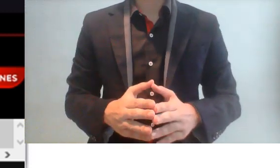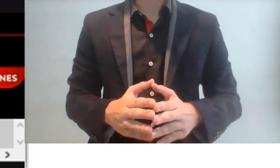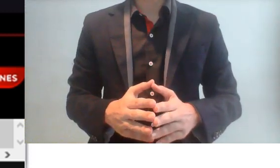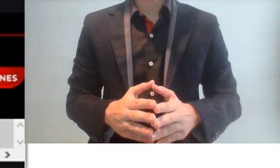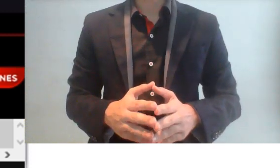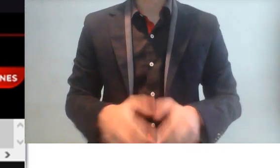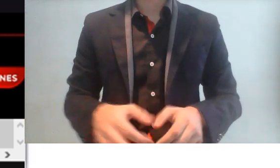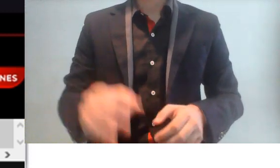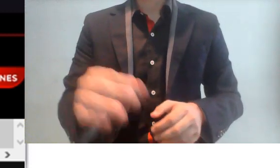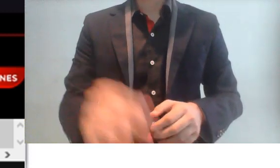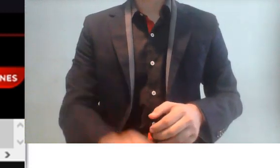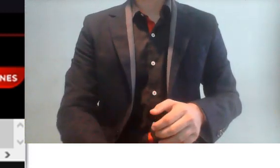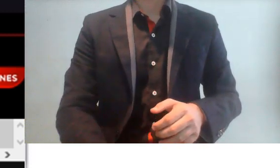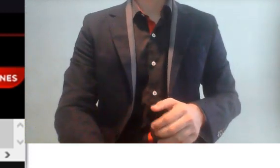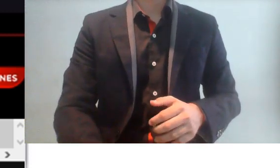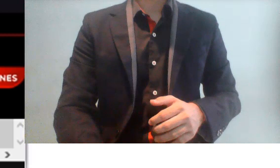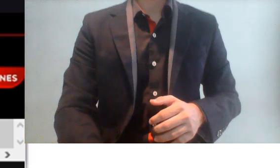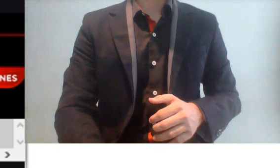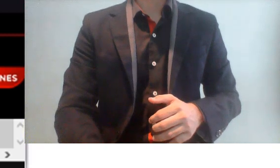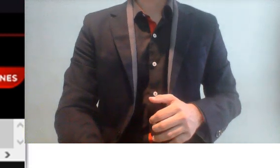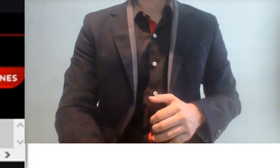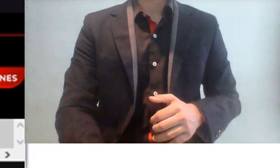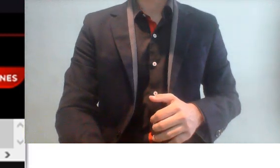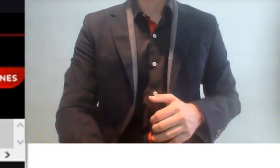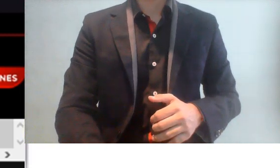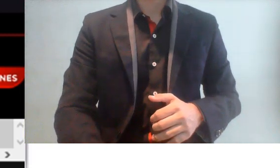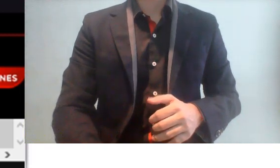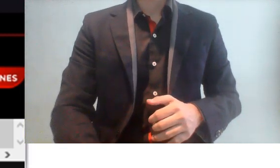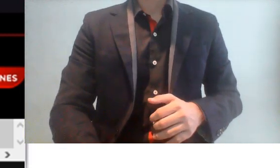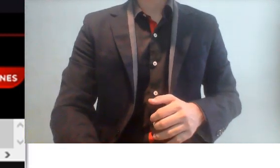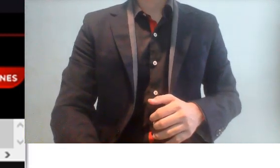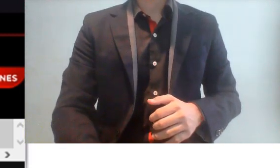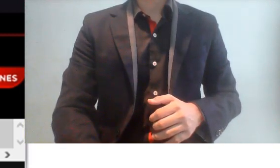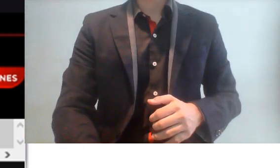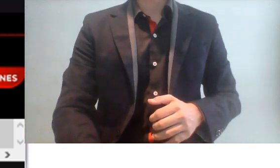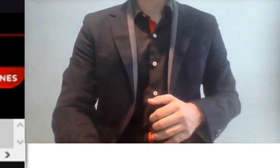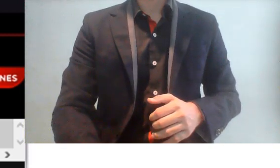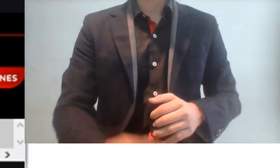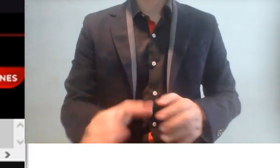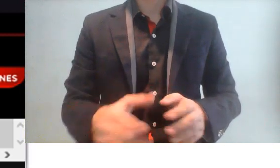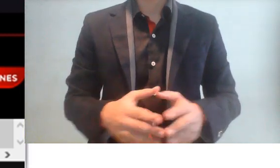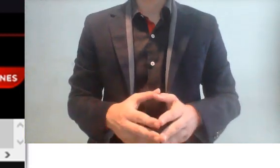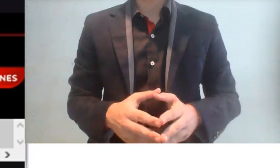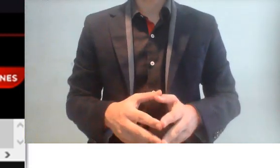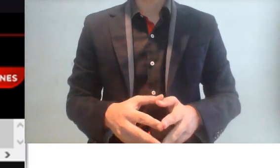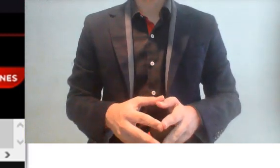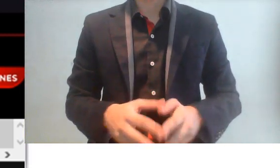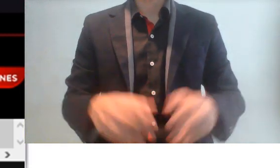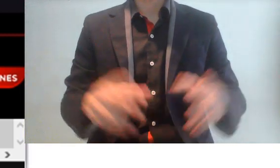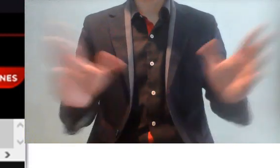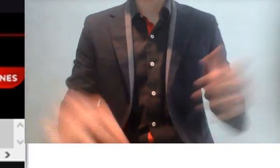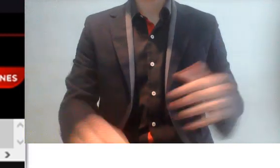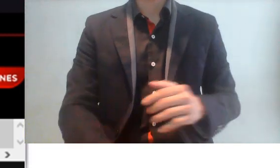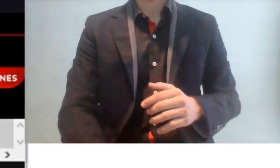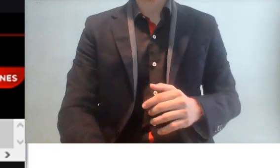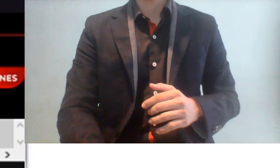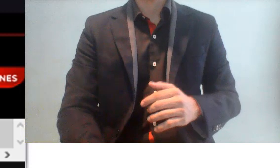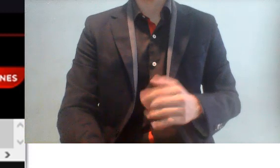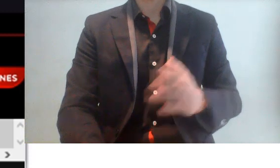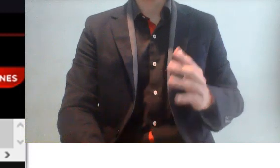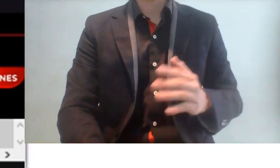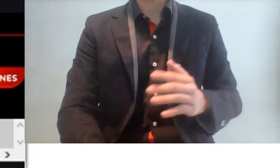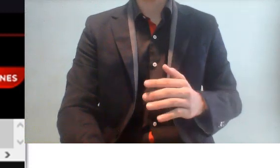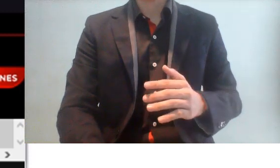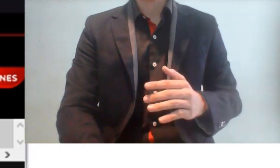pensiones complementarias básicamente iban dirigidas para funcionarios y para personas de base o personas que trabajaban de base en